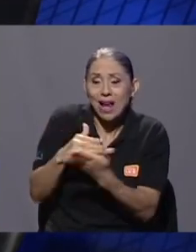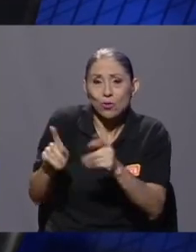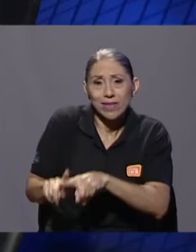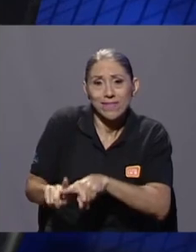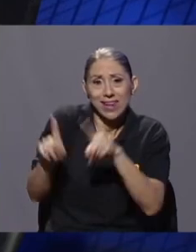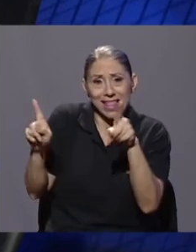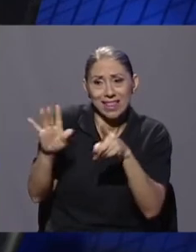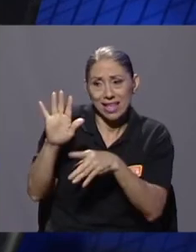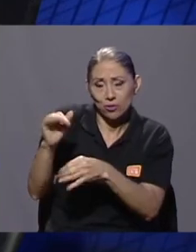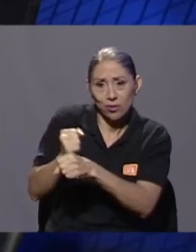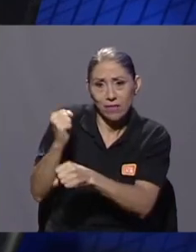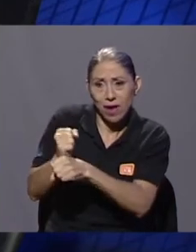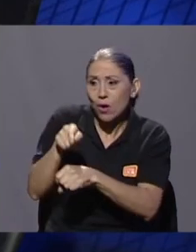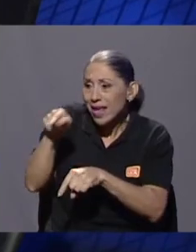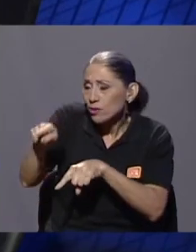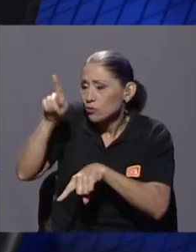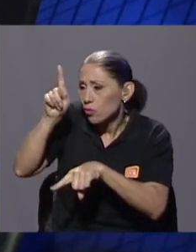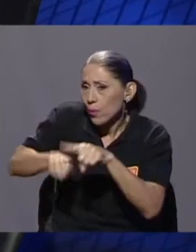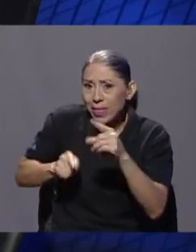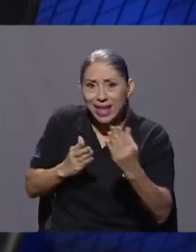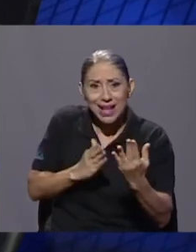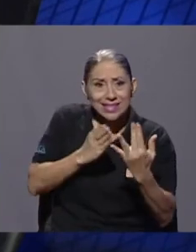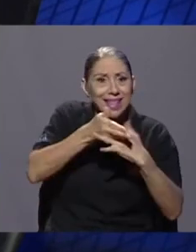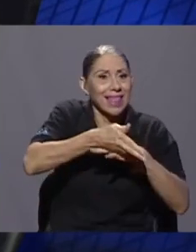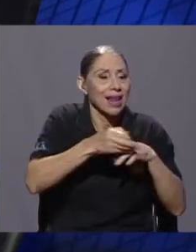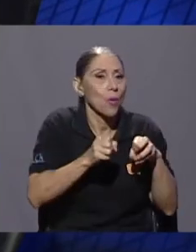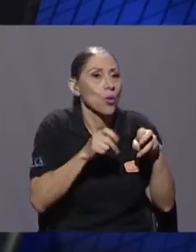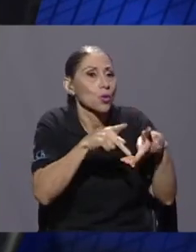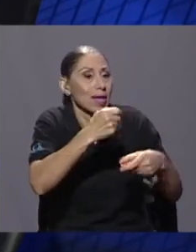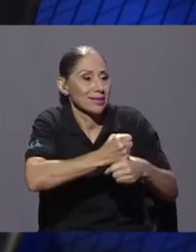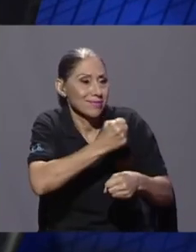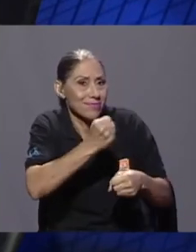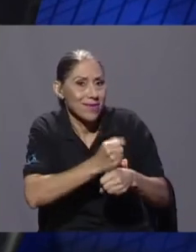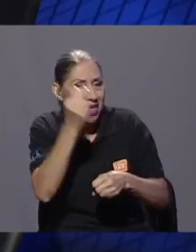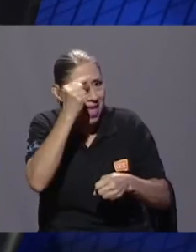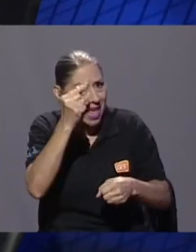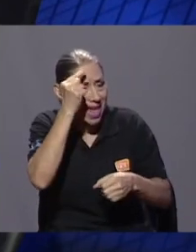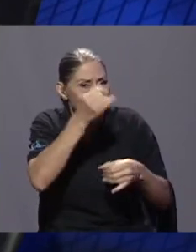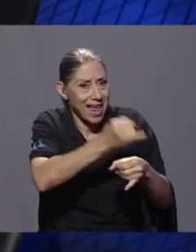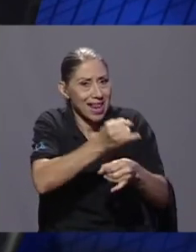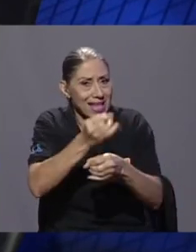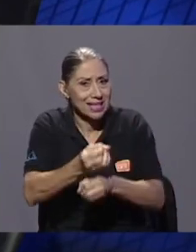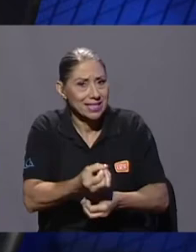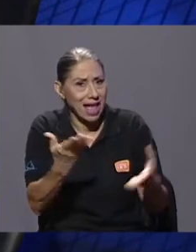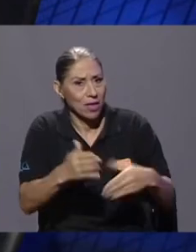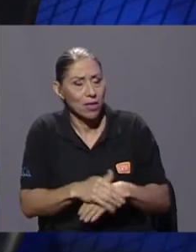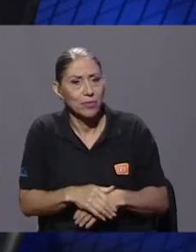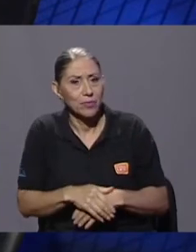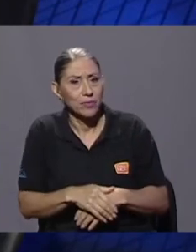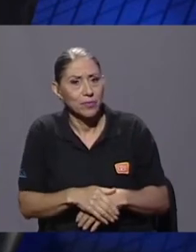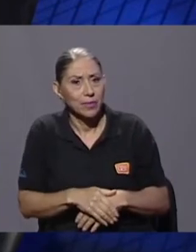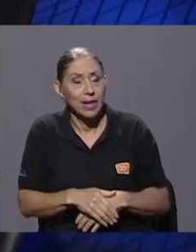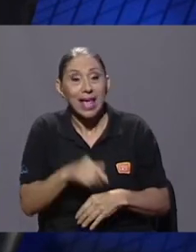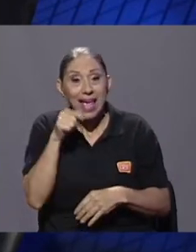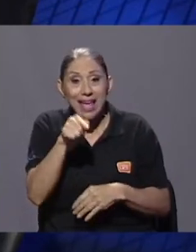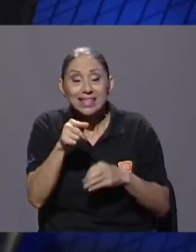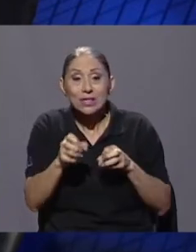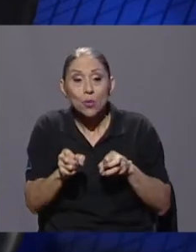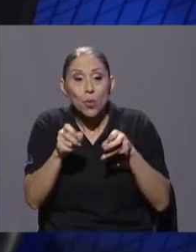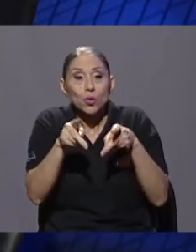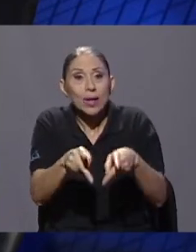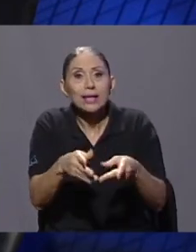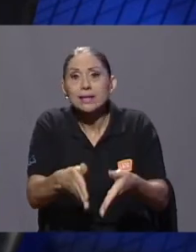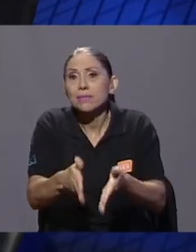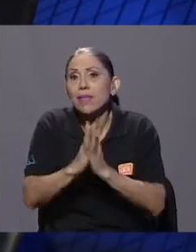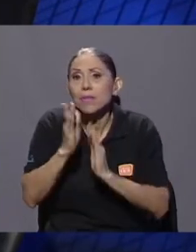acceso a oportunidades que da el Estado, que son oportunidades que en realidad las pedimos nosotros, o sea, las